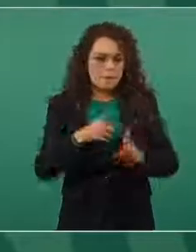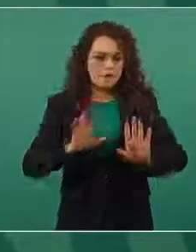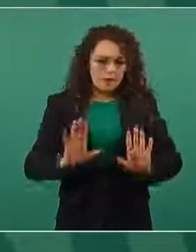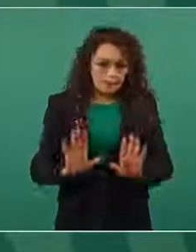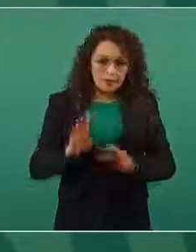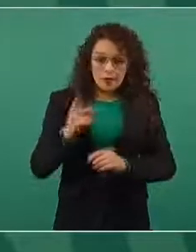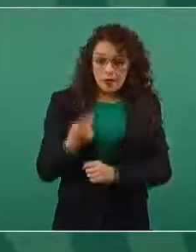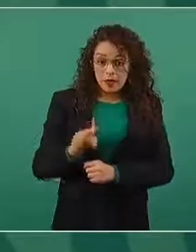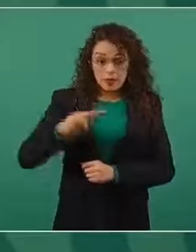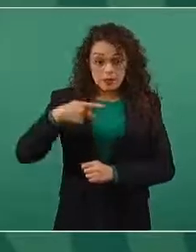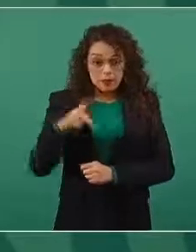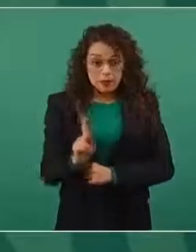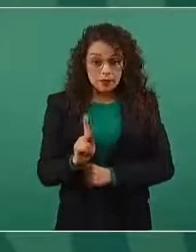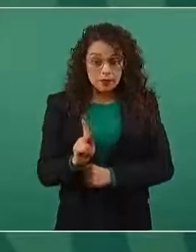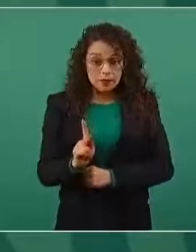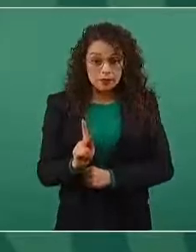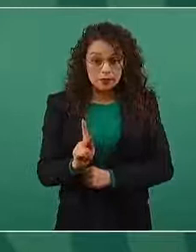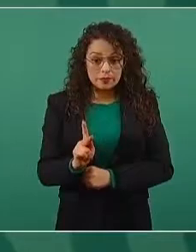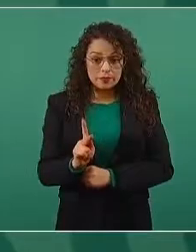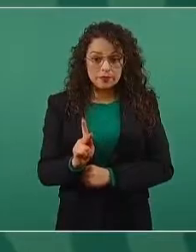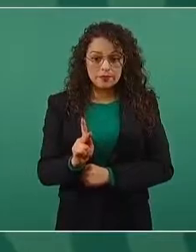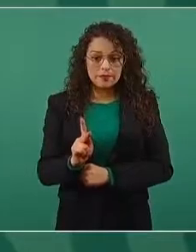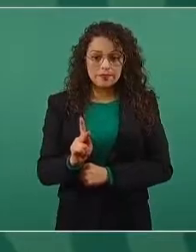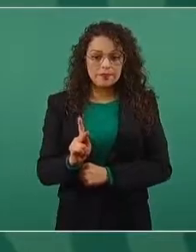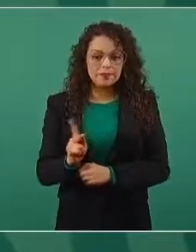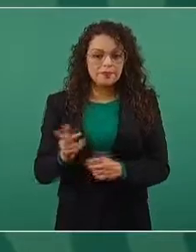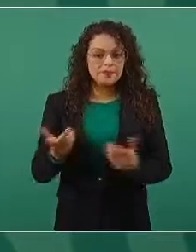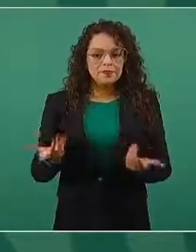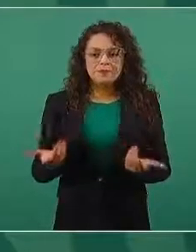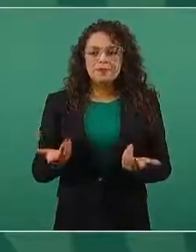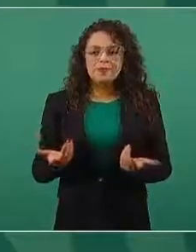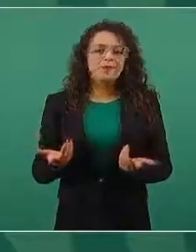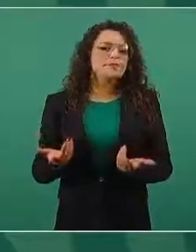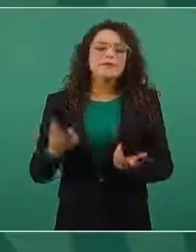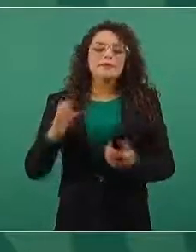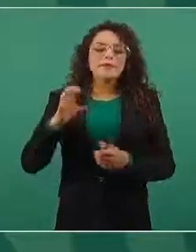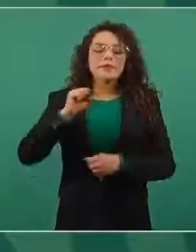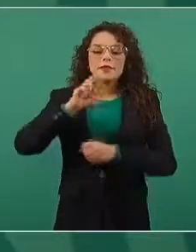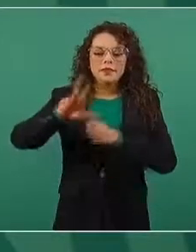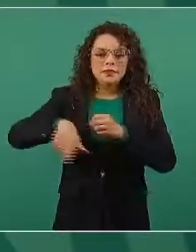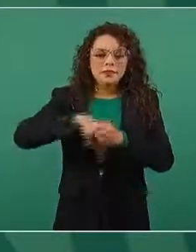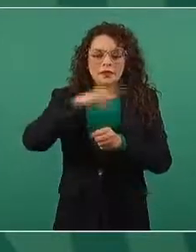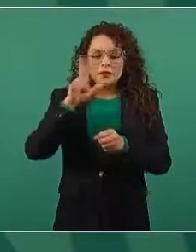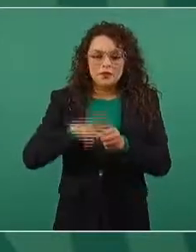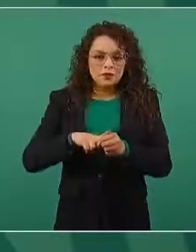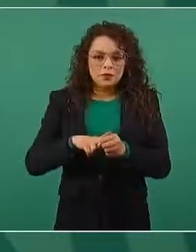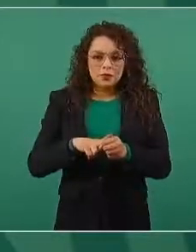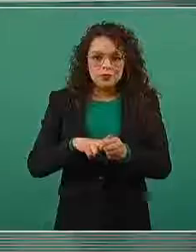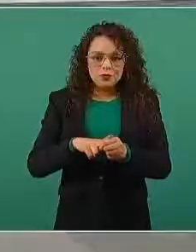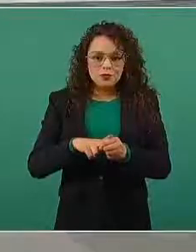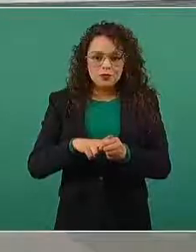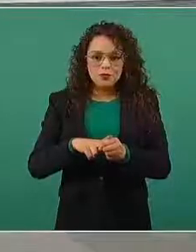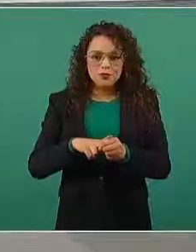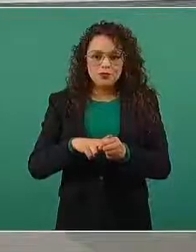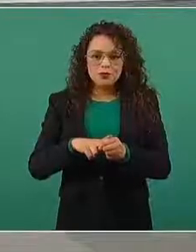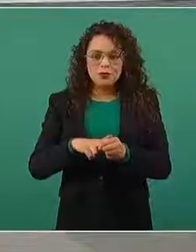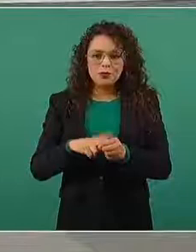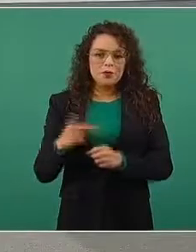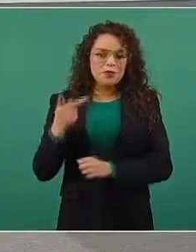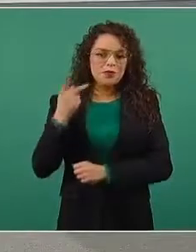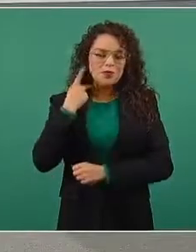hay normalidad política,